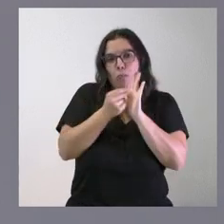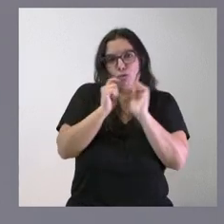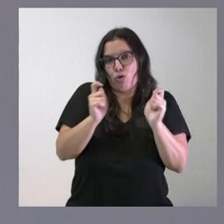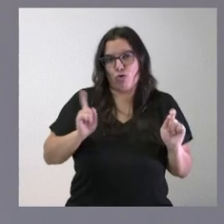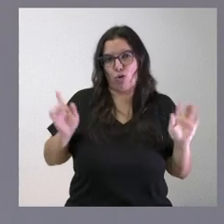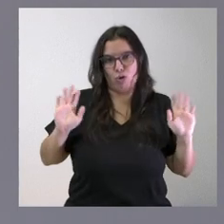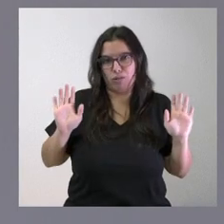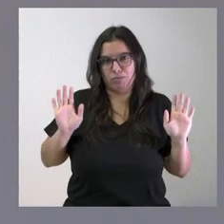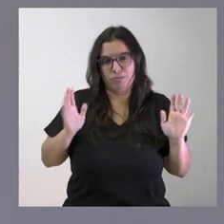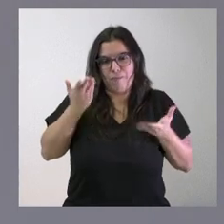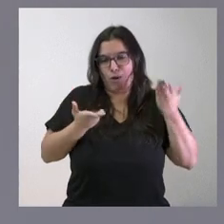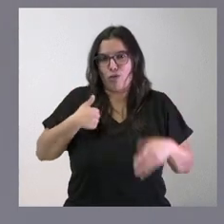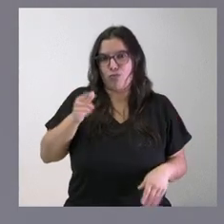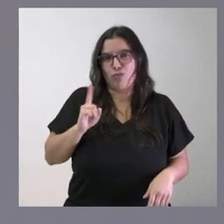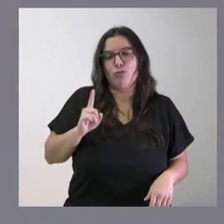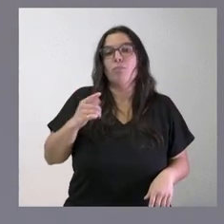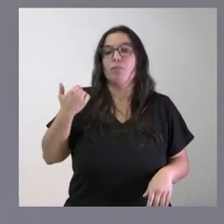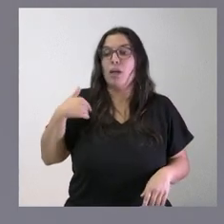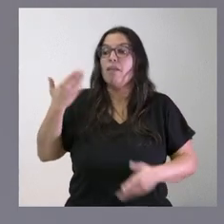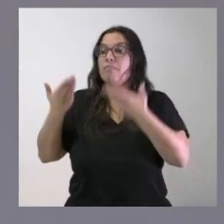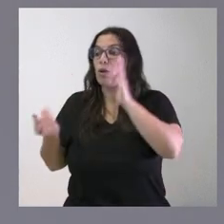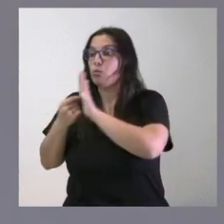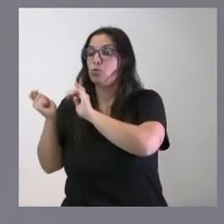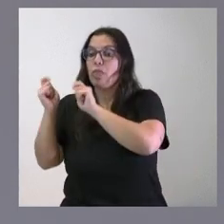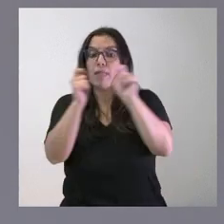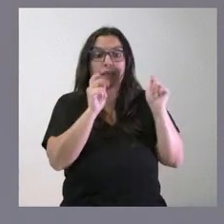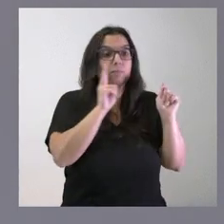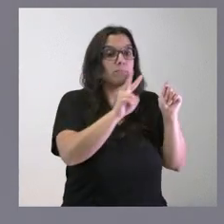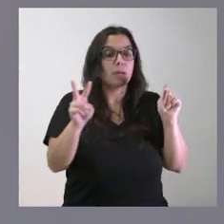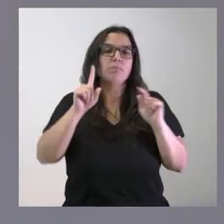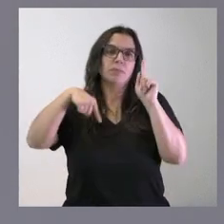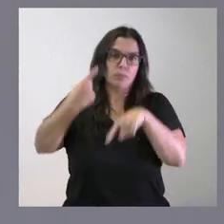valoración pero si podremos analizar una vez que quien tiene que hacer la valoración y la puntuación lo realice